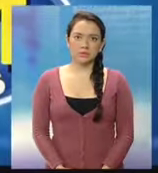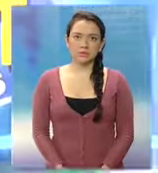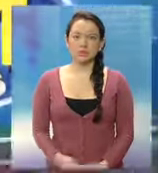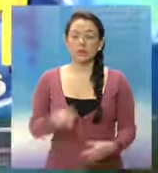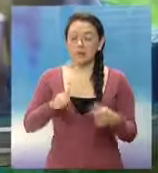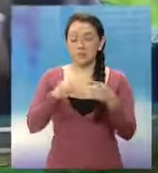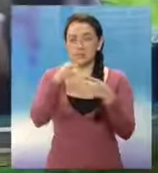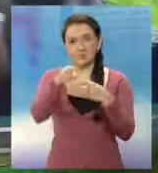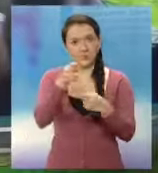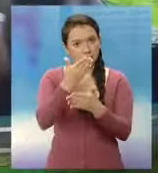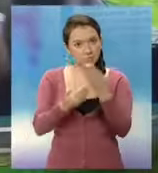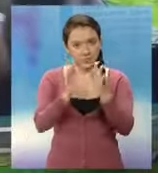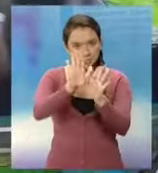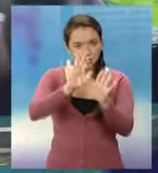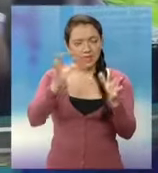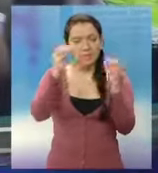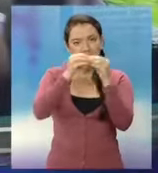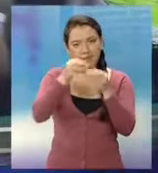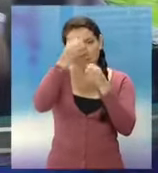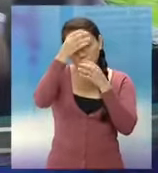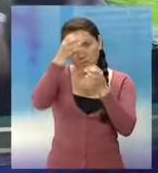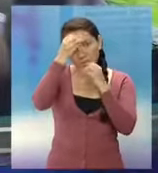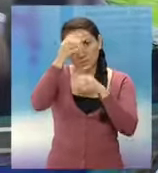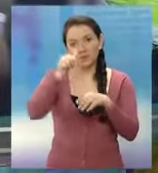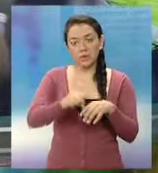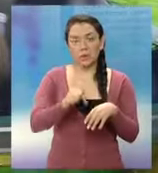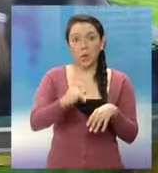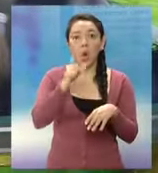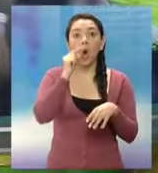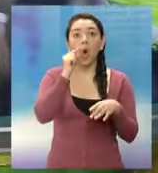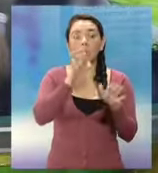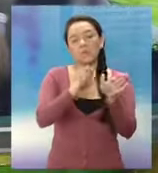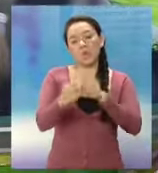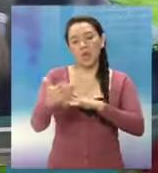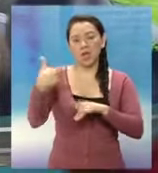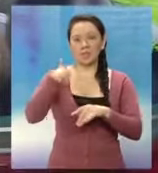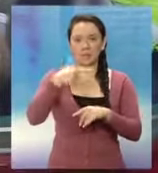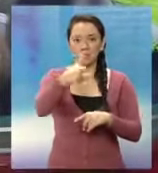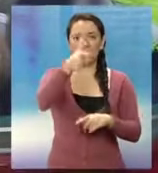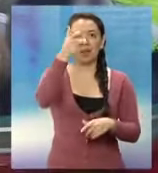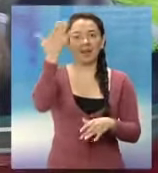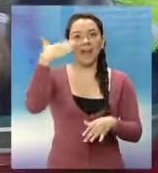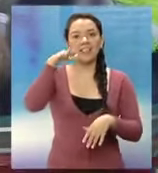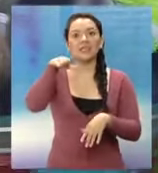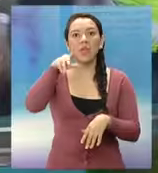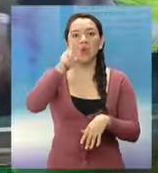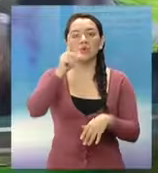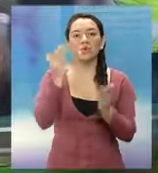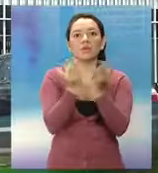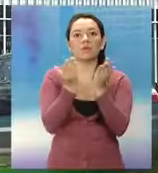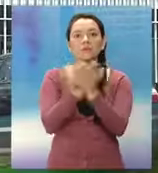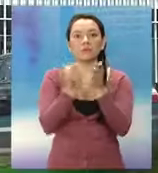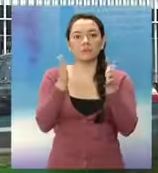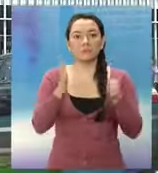Hacemos nuestro primer corte comercial. Al regresar, muere delincuente que disparó contra estudiante del San Sebastián.